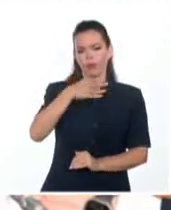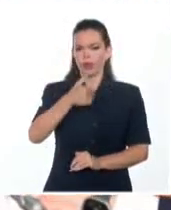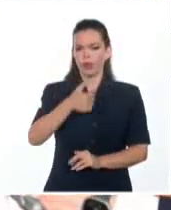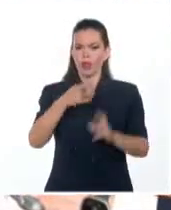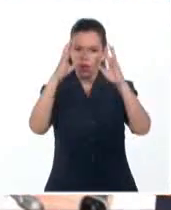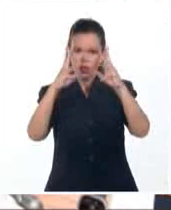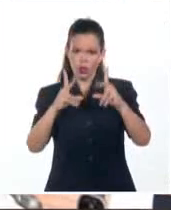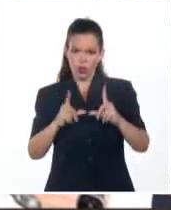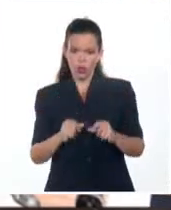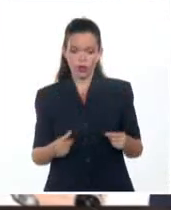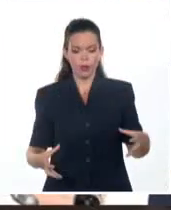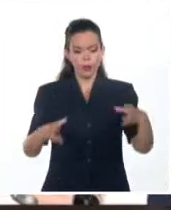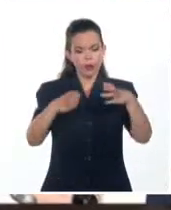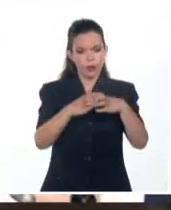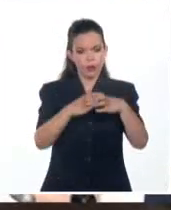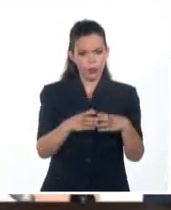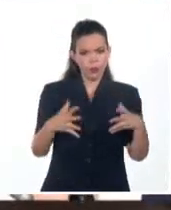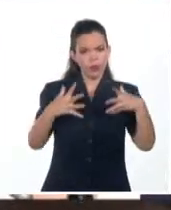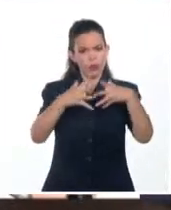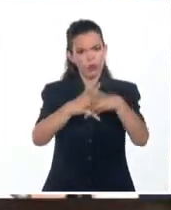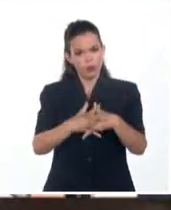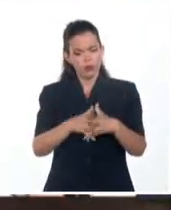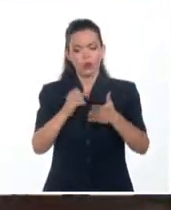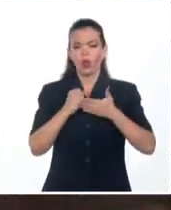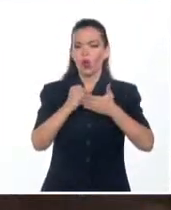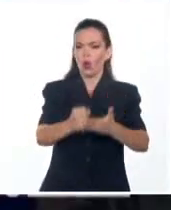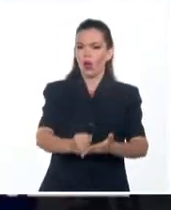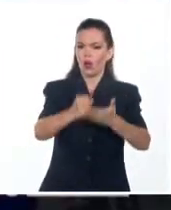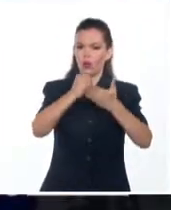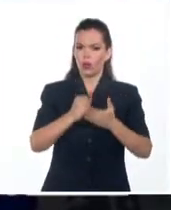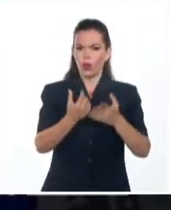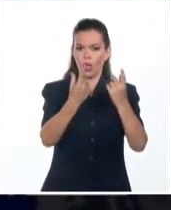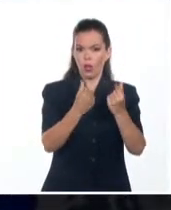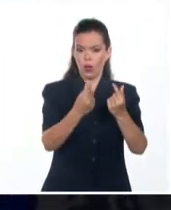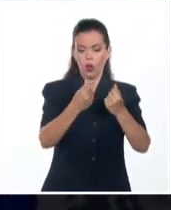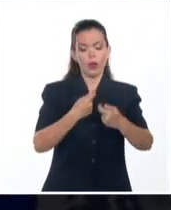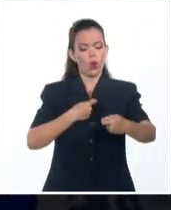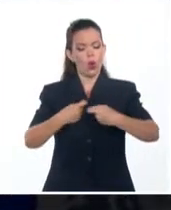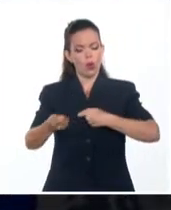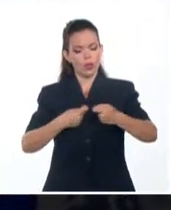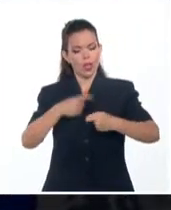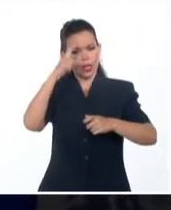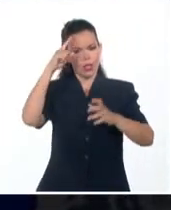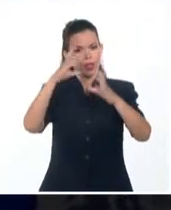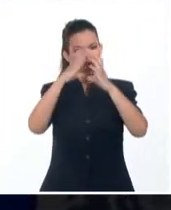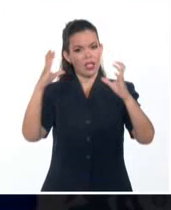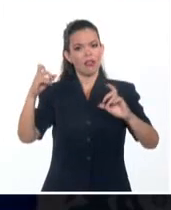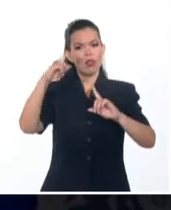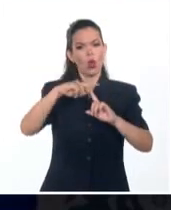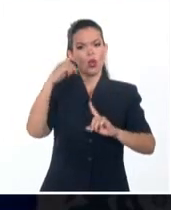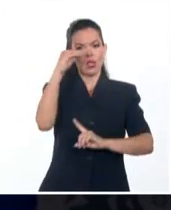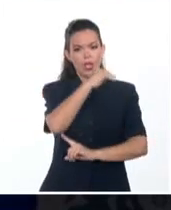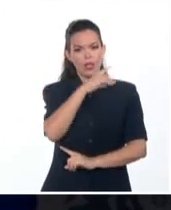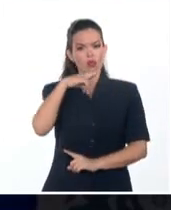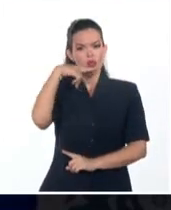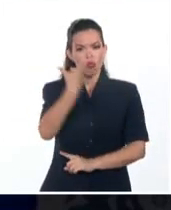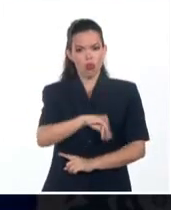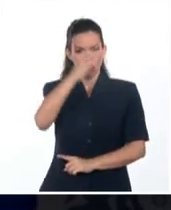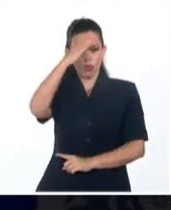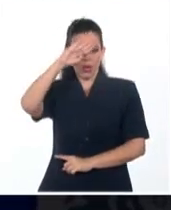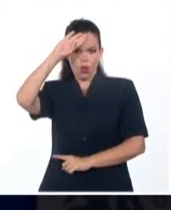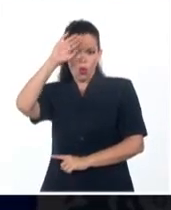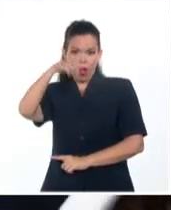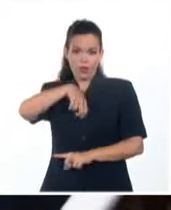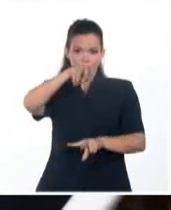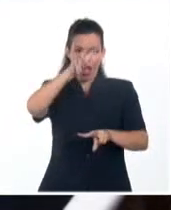Intergubernamental para la colaboración económico, comercial y científico-técnica entre Cuba y Rusia, que sesionó en La Habana